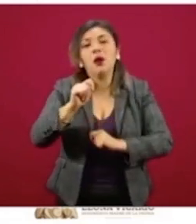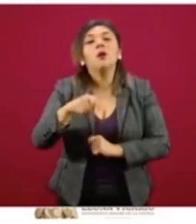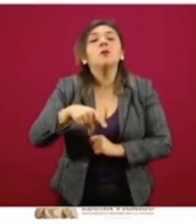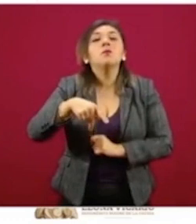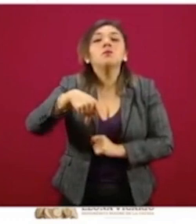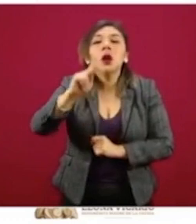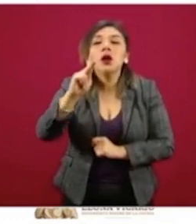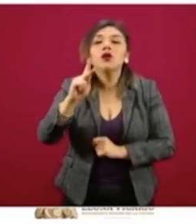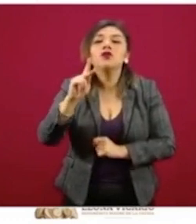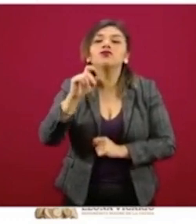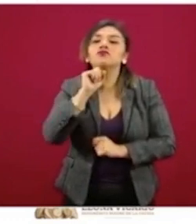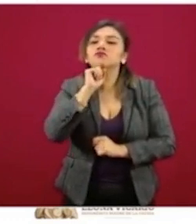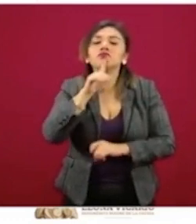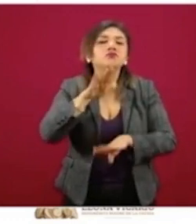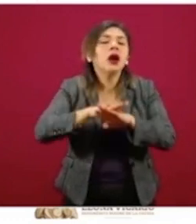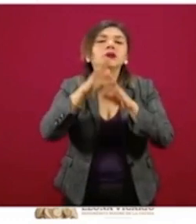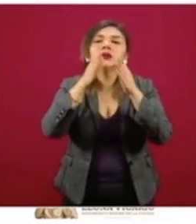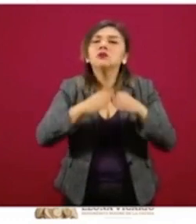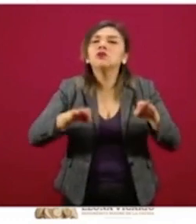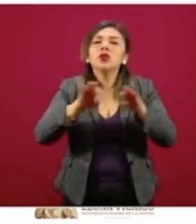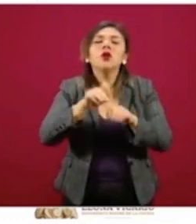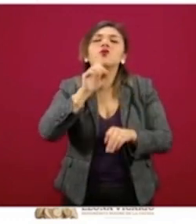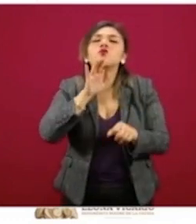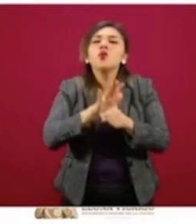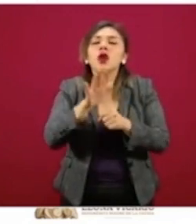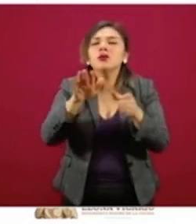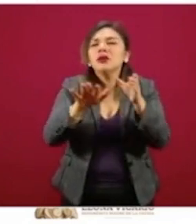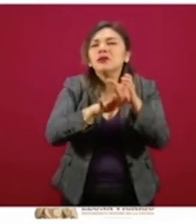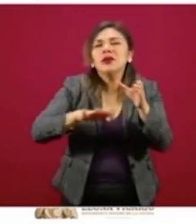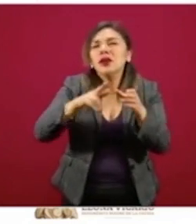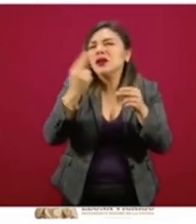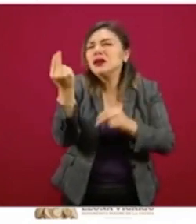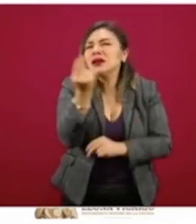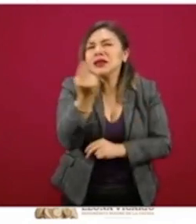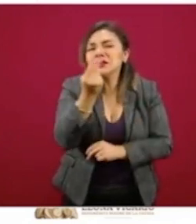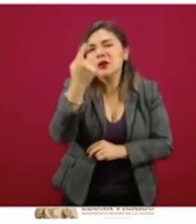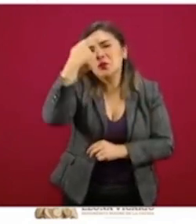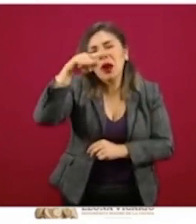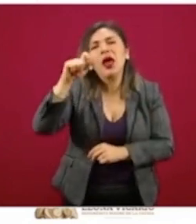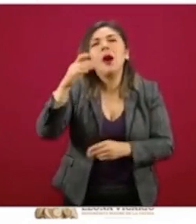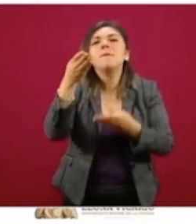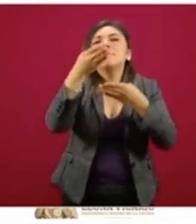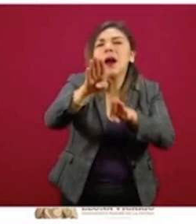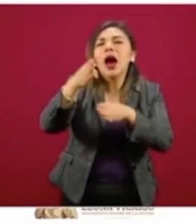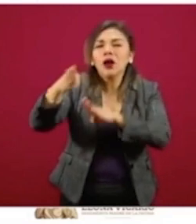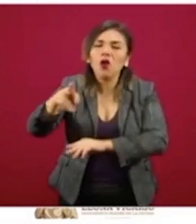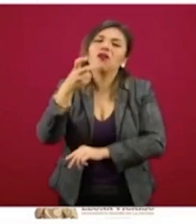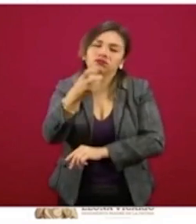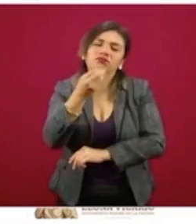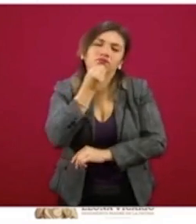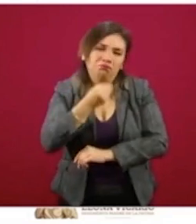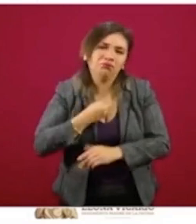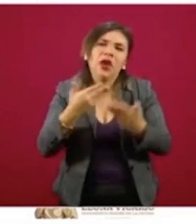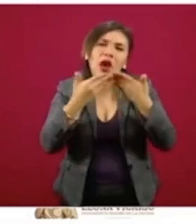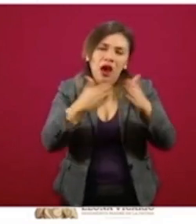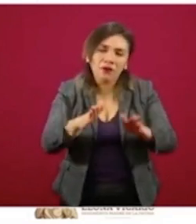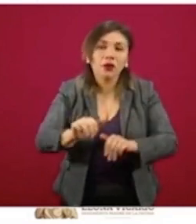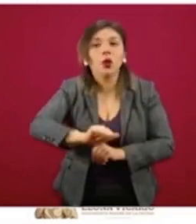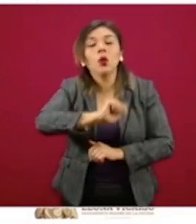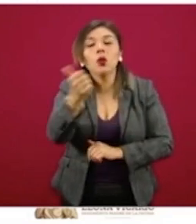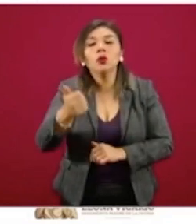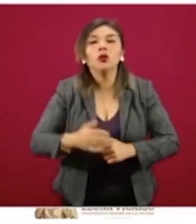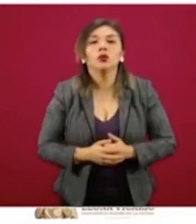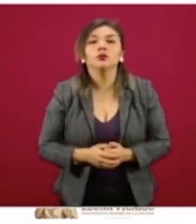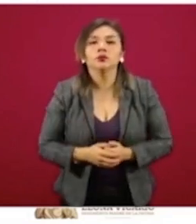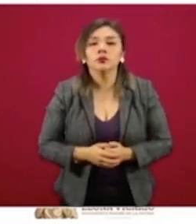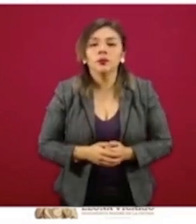las funciones esenciales, específicamente algunos que tienen servicios financieros. El caso de comercio de